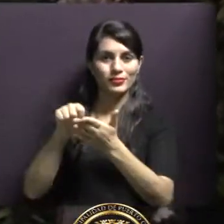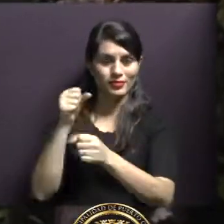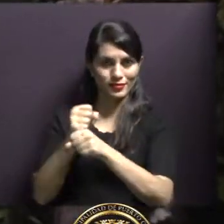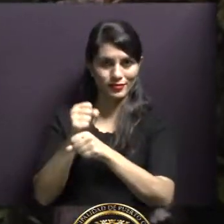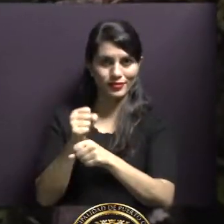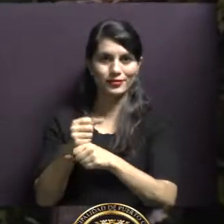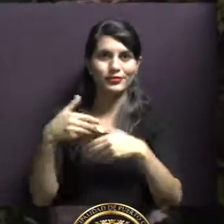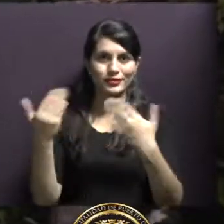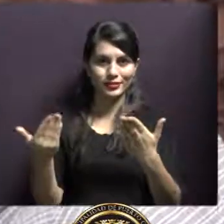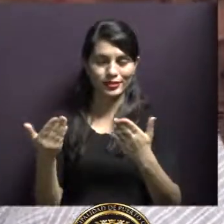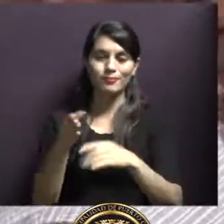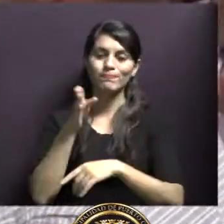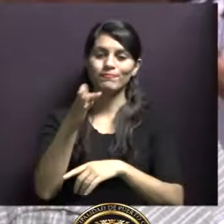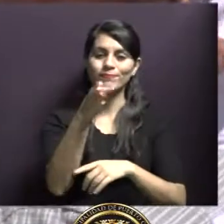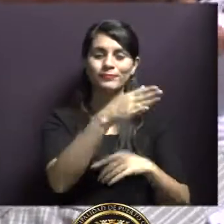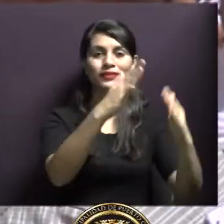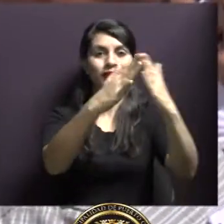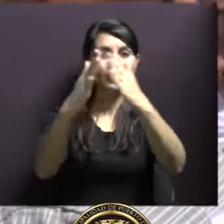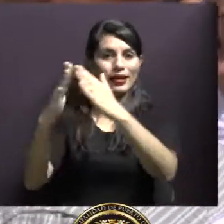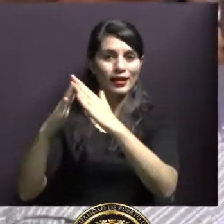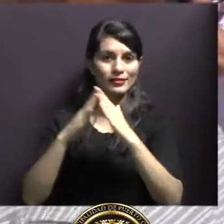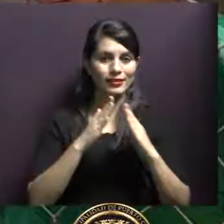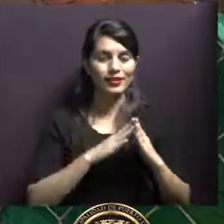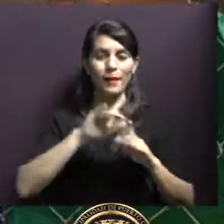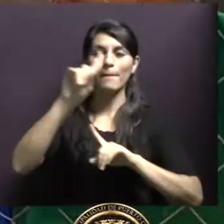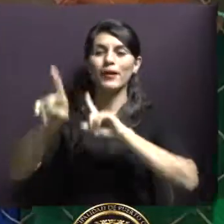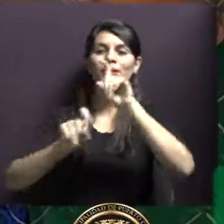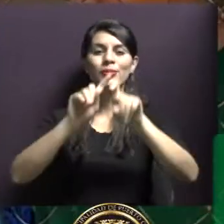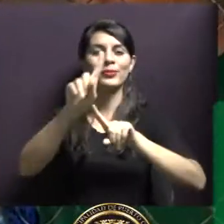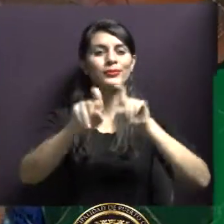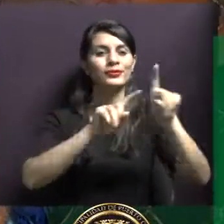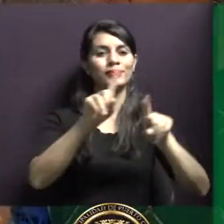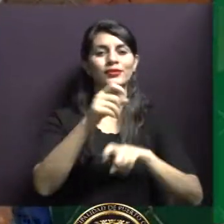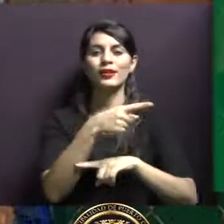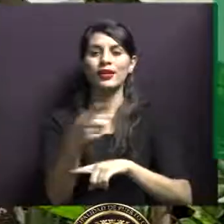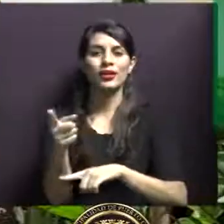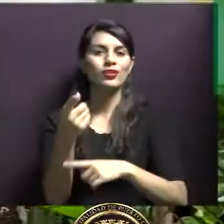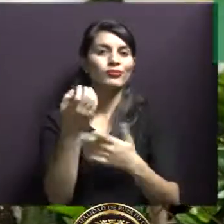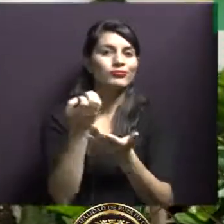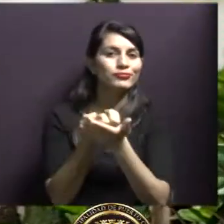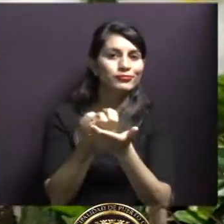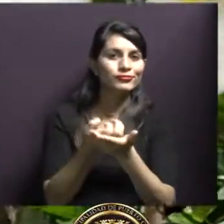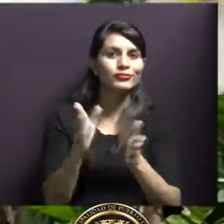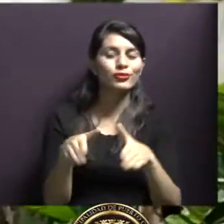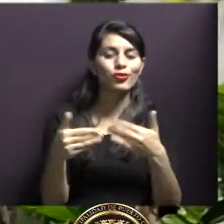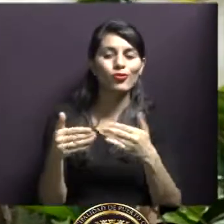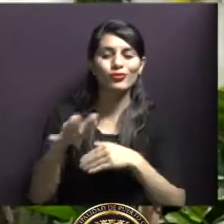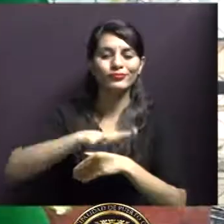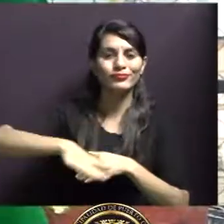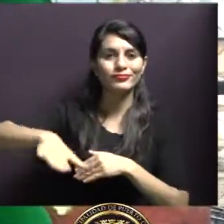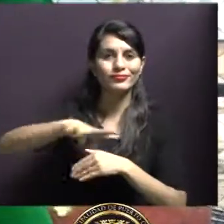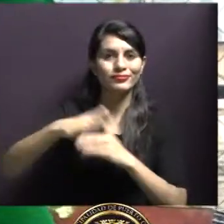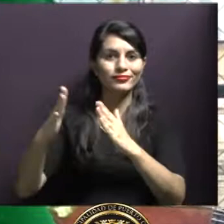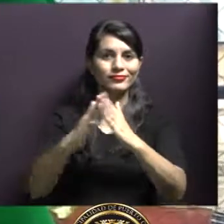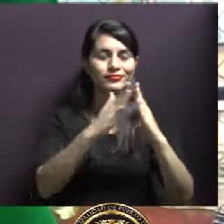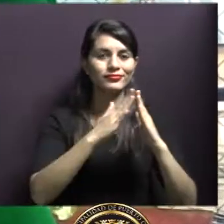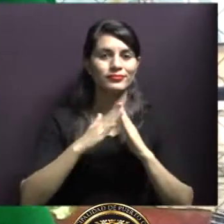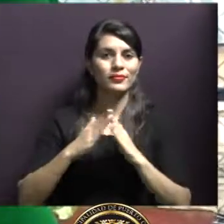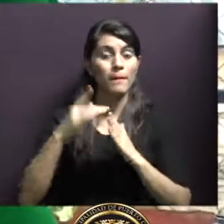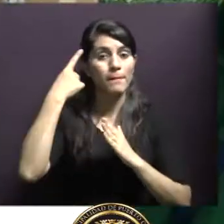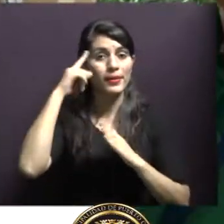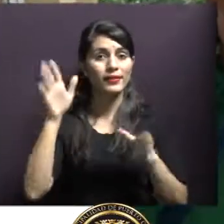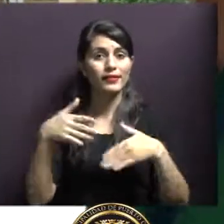técnicos municipales realizarán una encuesta de casa en casa para conocer las condiciones socioeconómicas de su comunidad,